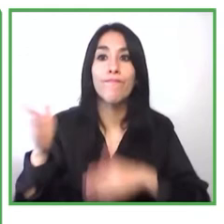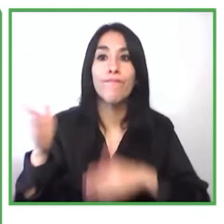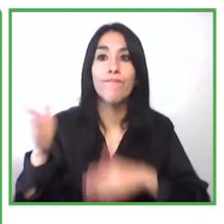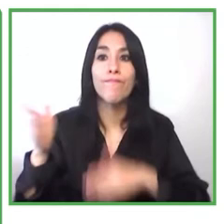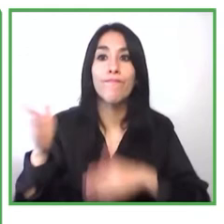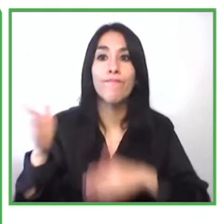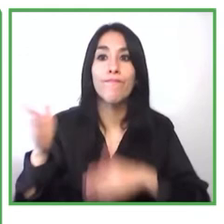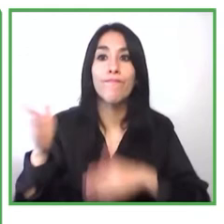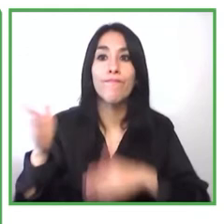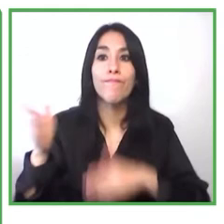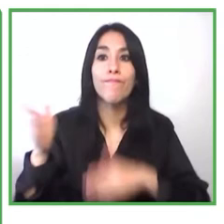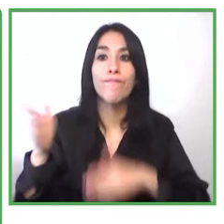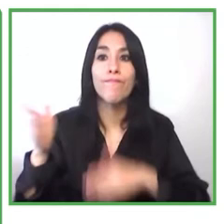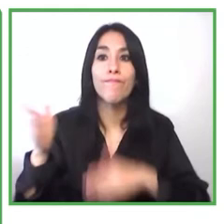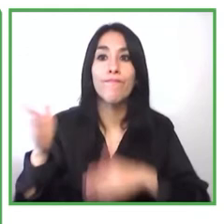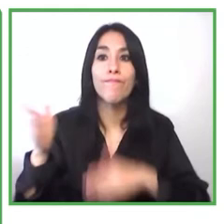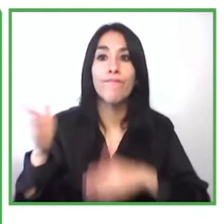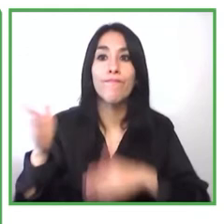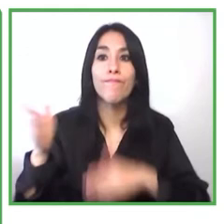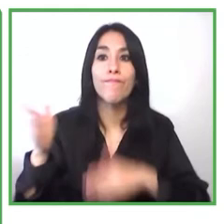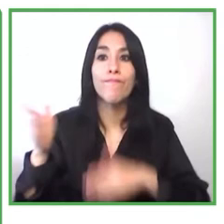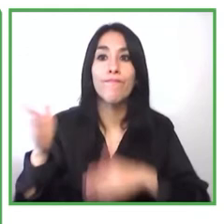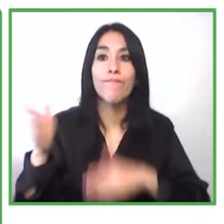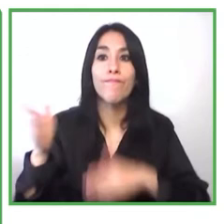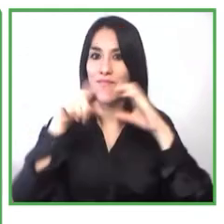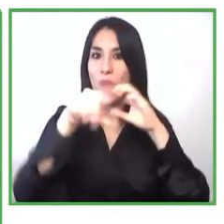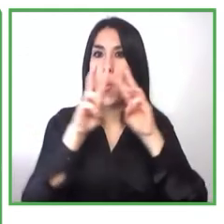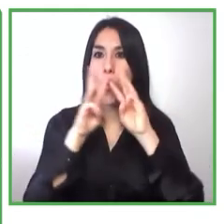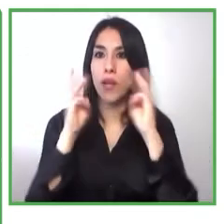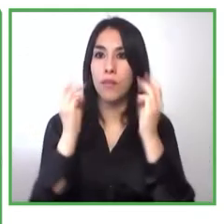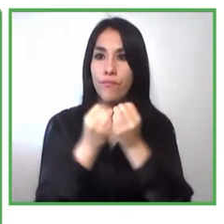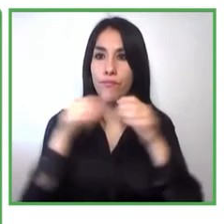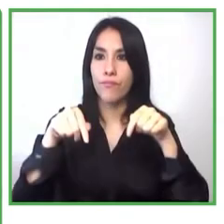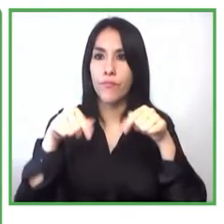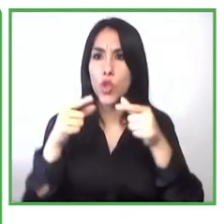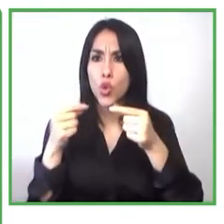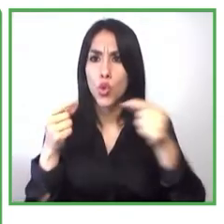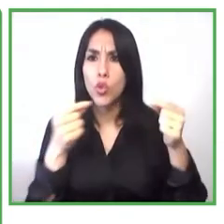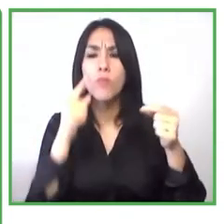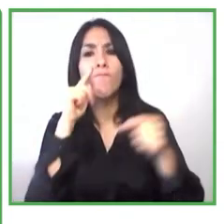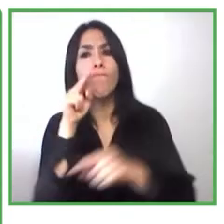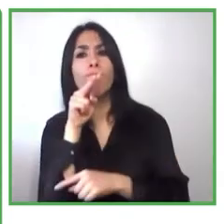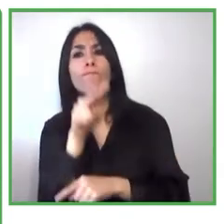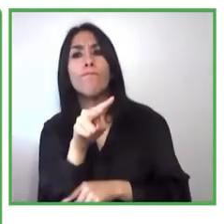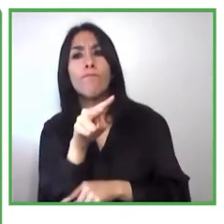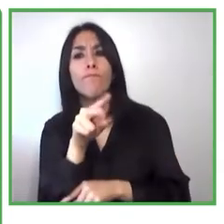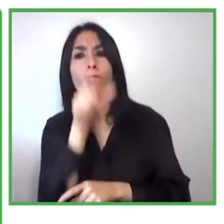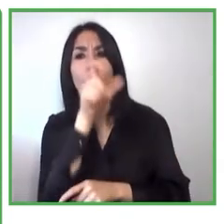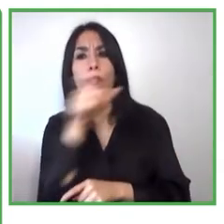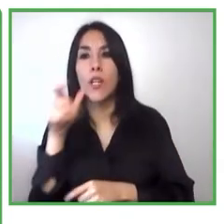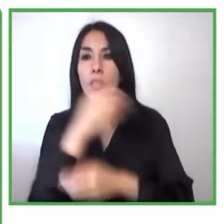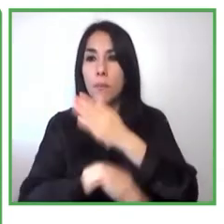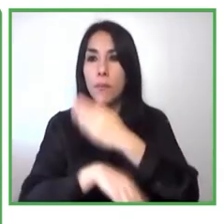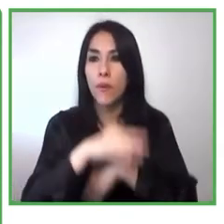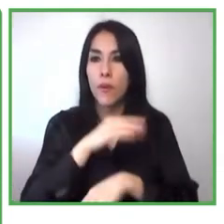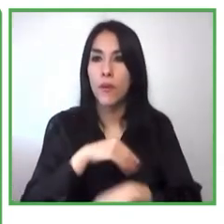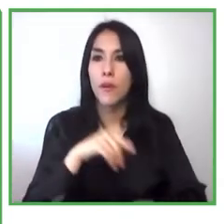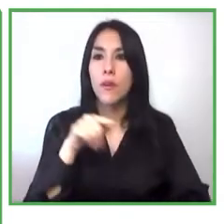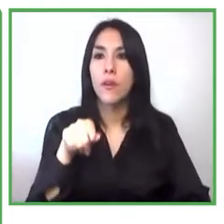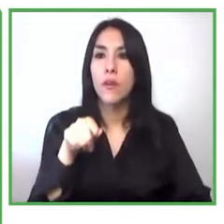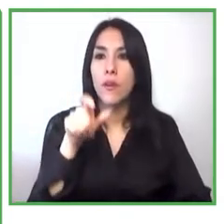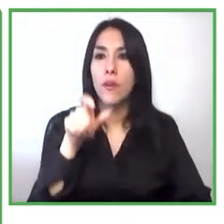en distintos ámbitos y uno de ellos es la inclusión laboral pero las personas que trabajan y que tienen experiencias